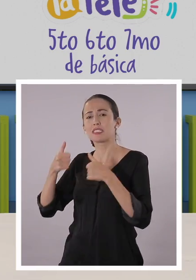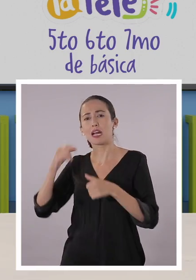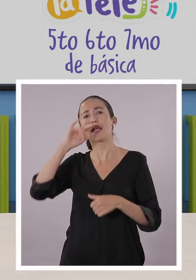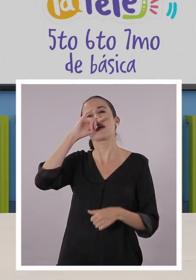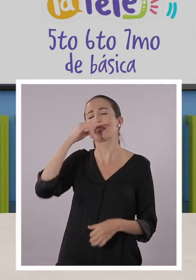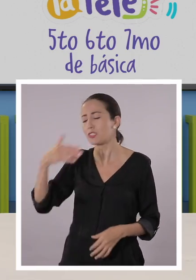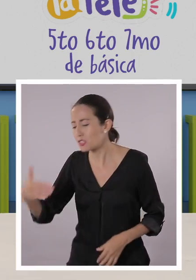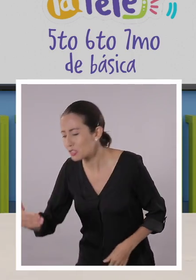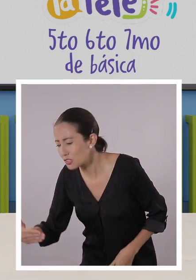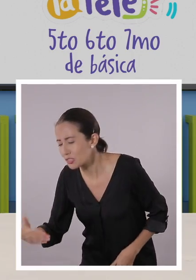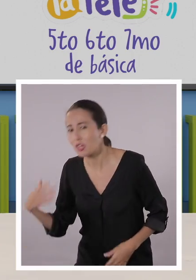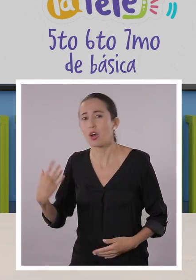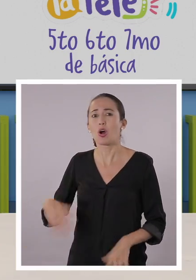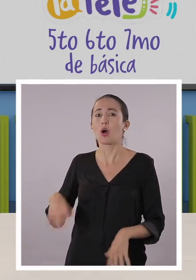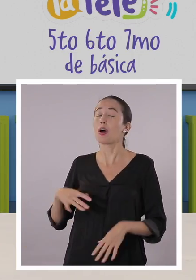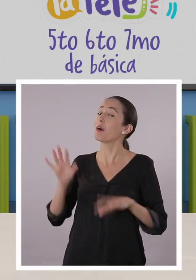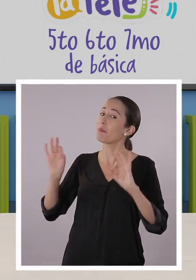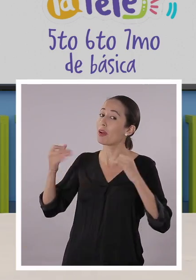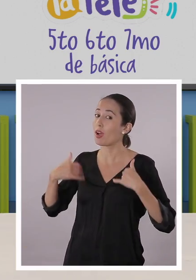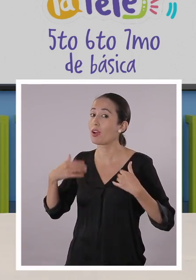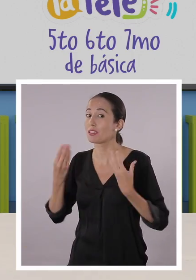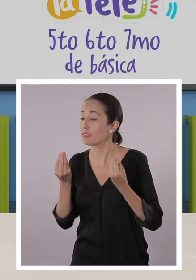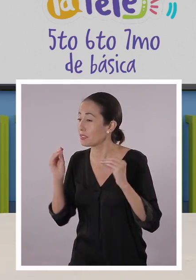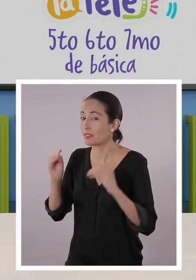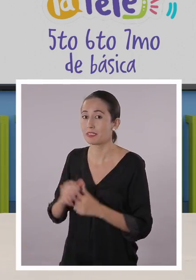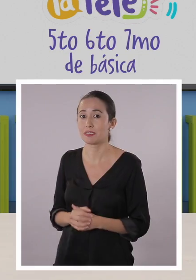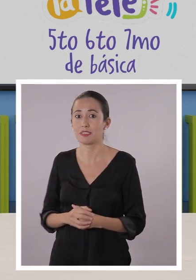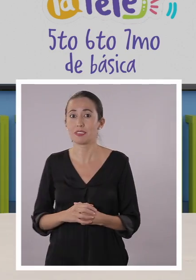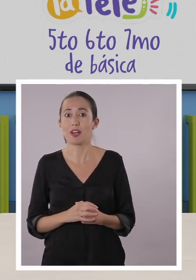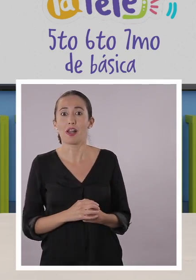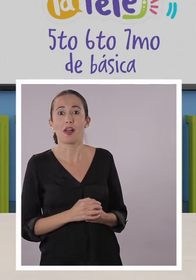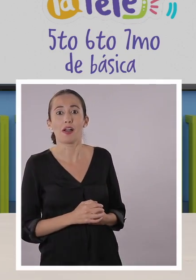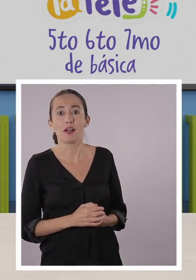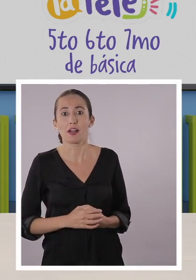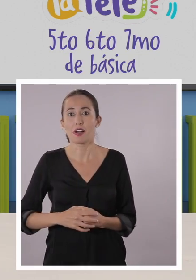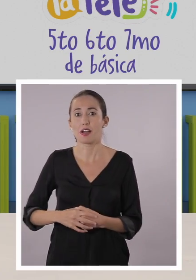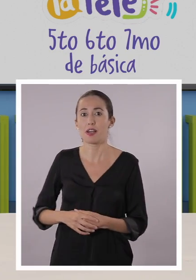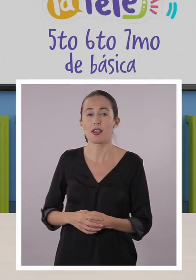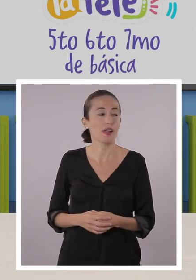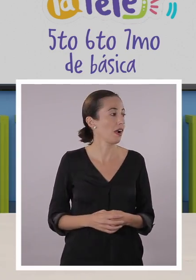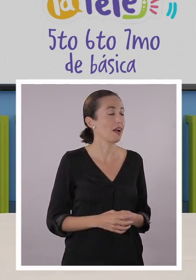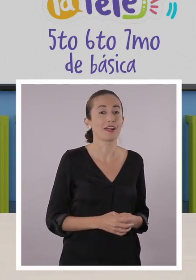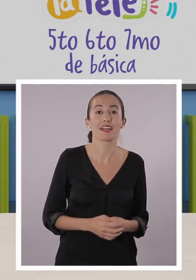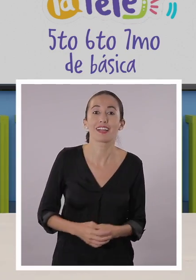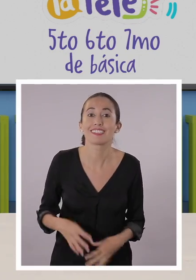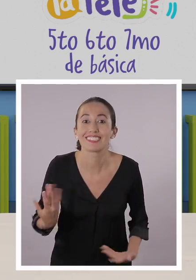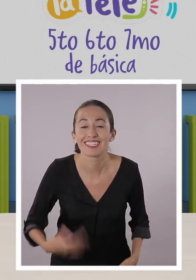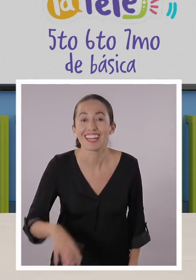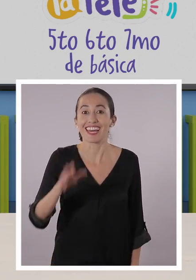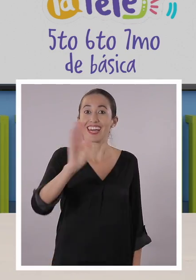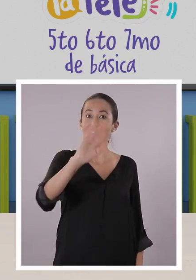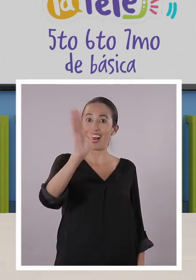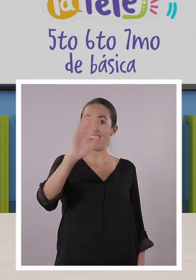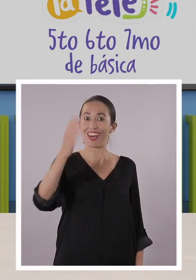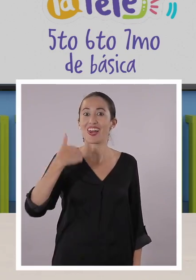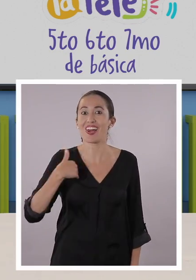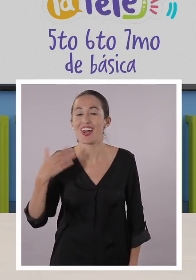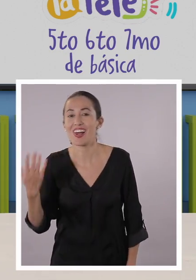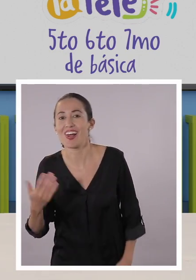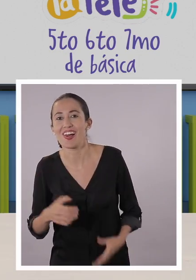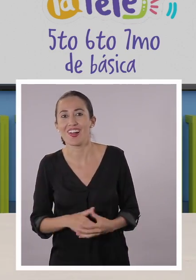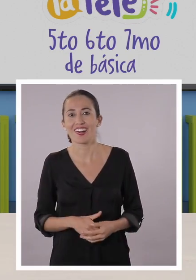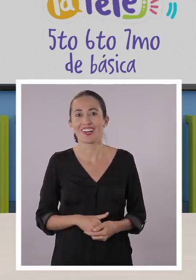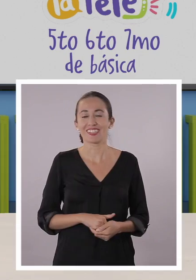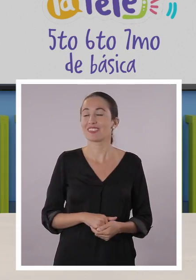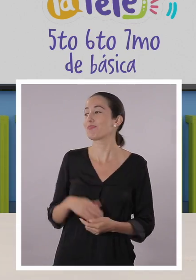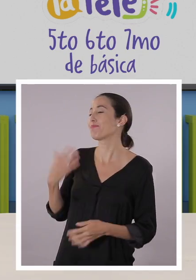¿Te pillas ahí? Oh, qué lindo. Pero fue una fiesta muy chévere, profe, muy chévere. ¿Y todavía te acuerdas? Hola chicos y chicas, ¿cómo están? Nos